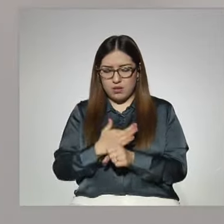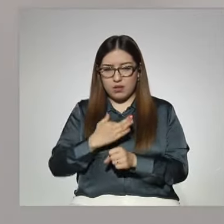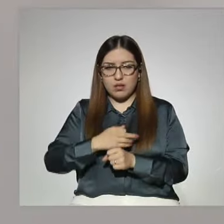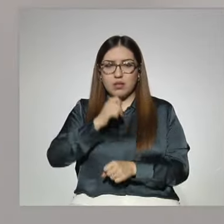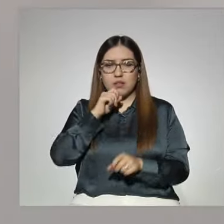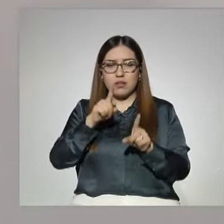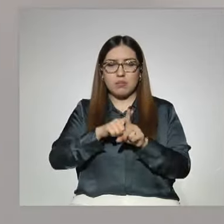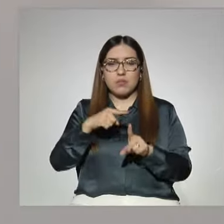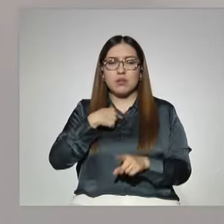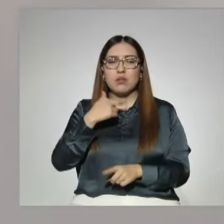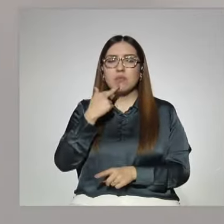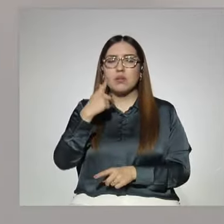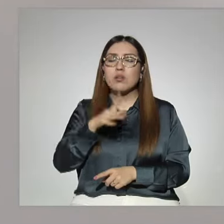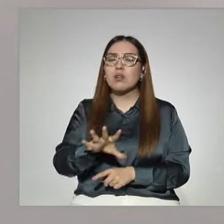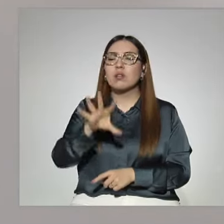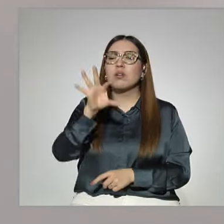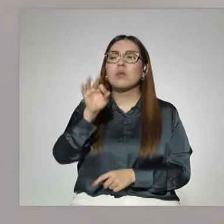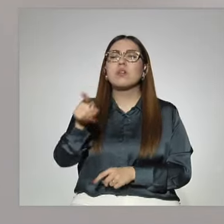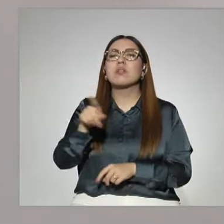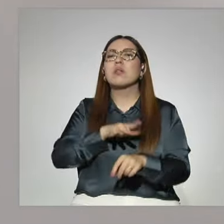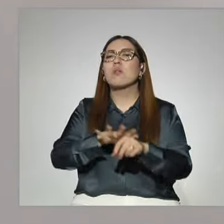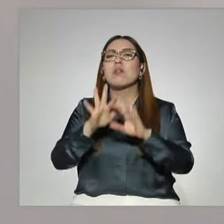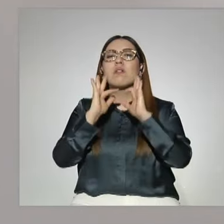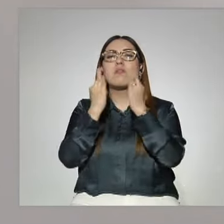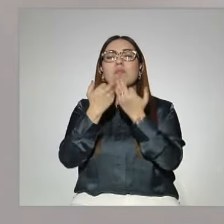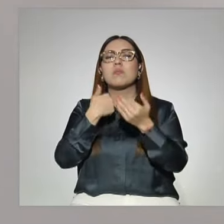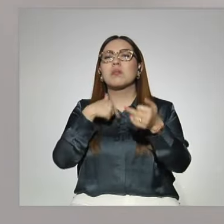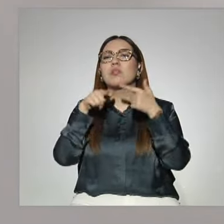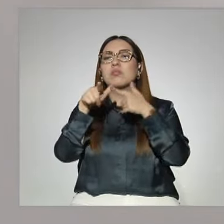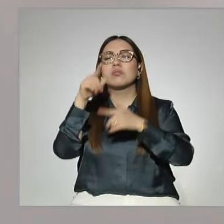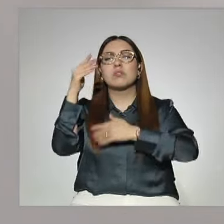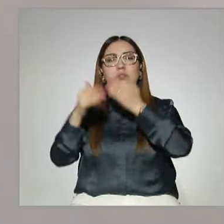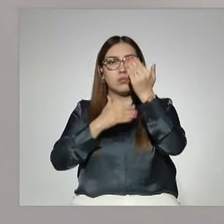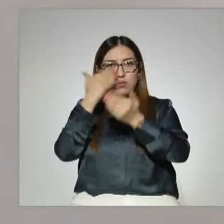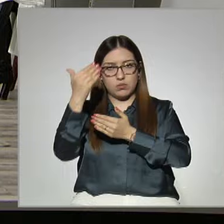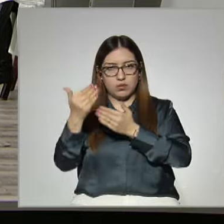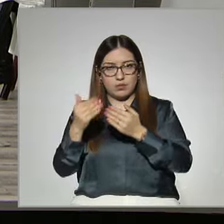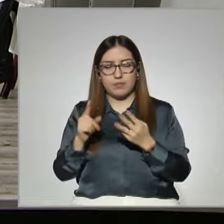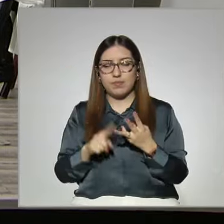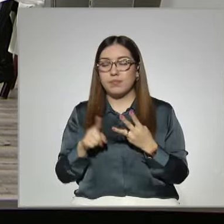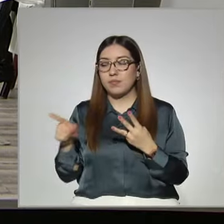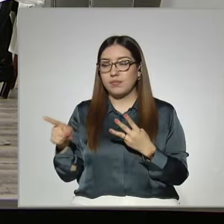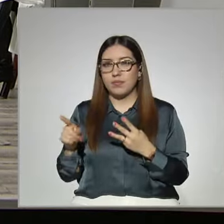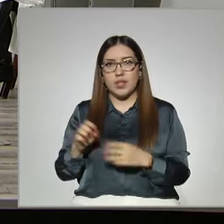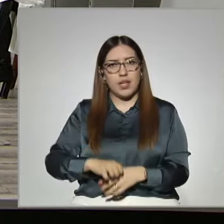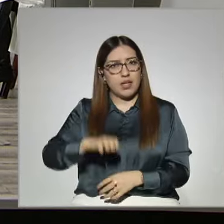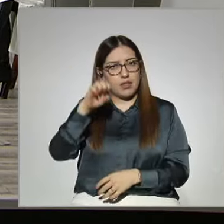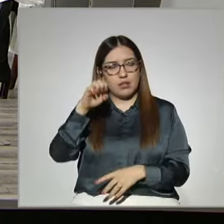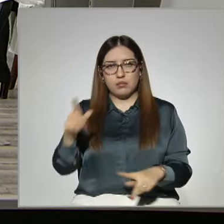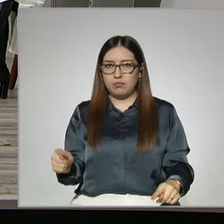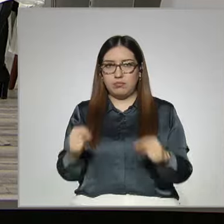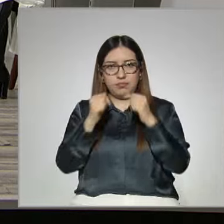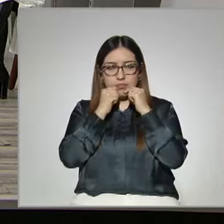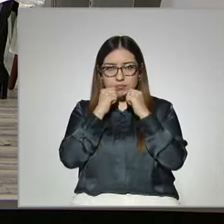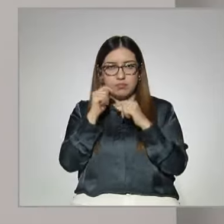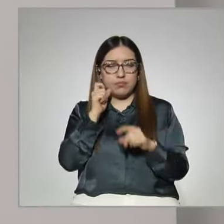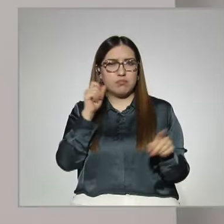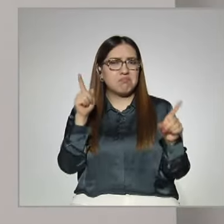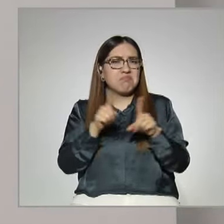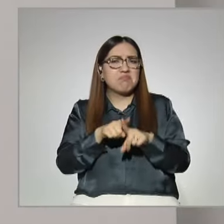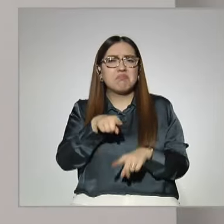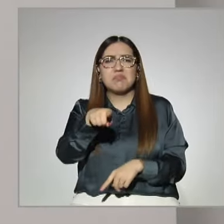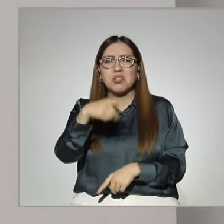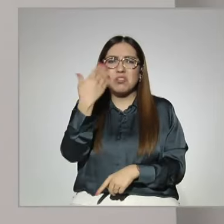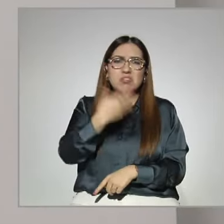modalidad que seguramente la hay para continuar con mi formación. Eso, Eduardo. La edad no importa ni tampoco si